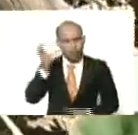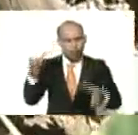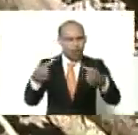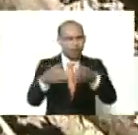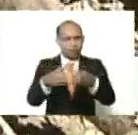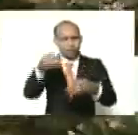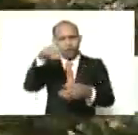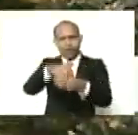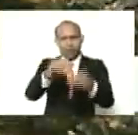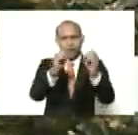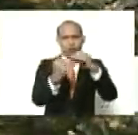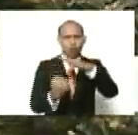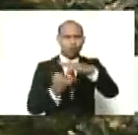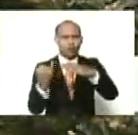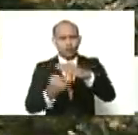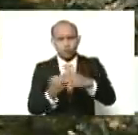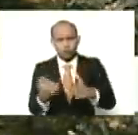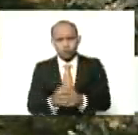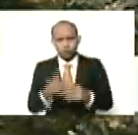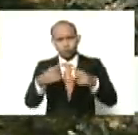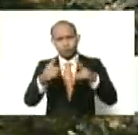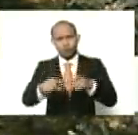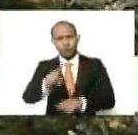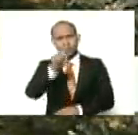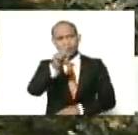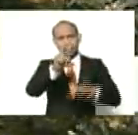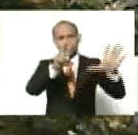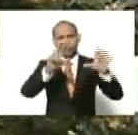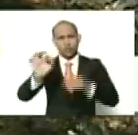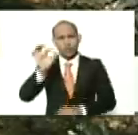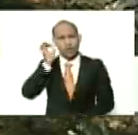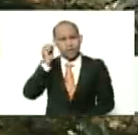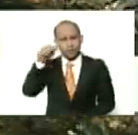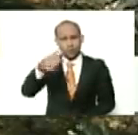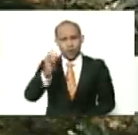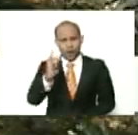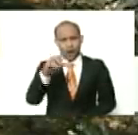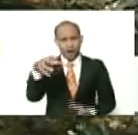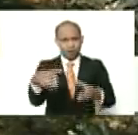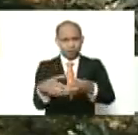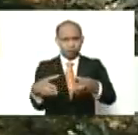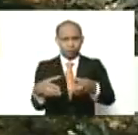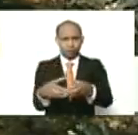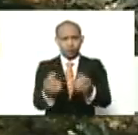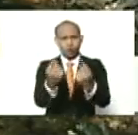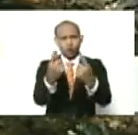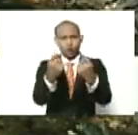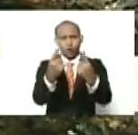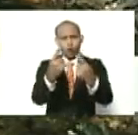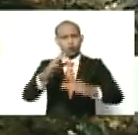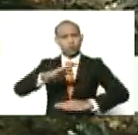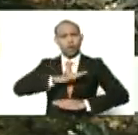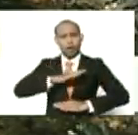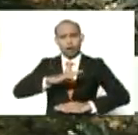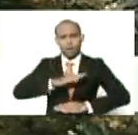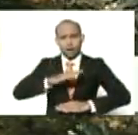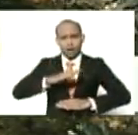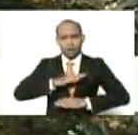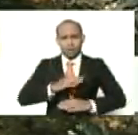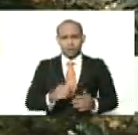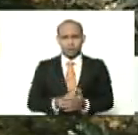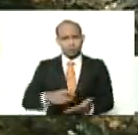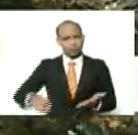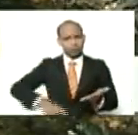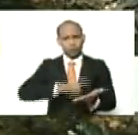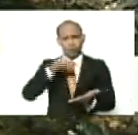dentro de la organización, de las 170 mujeres que estamos en la organización, 11 fueron beneficiadas por el